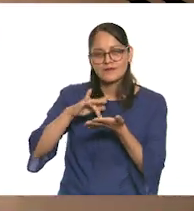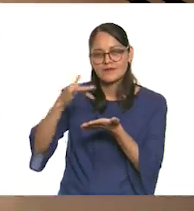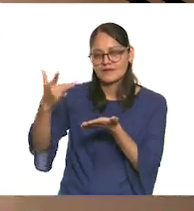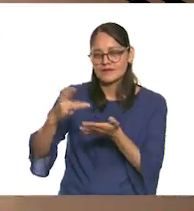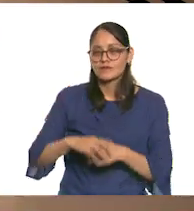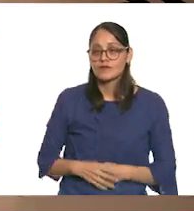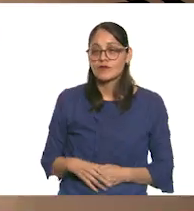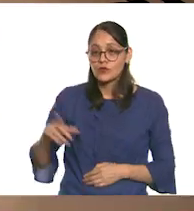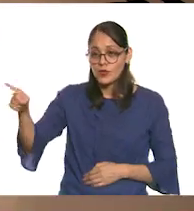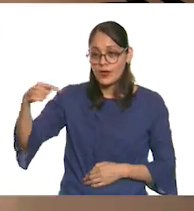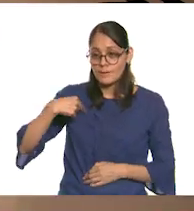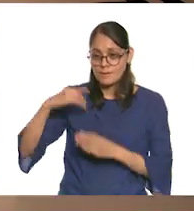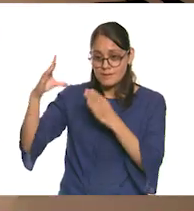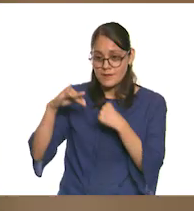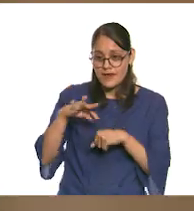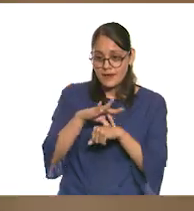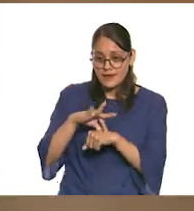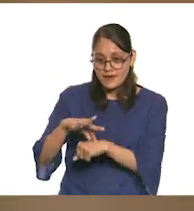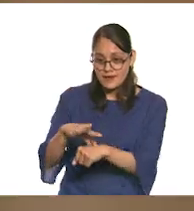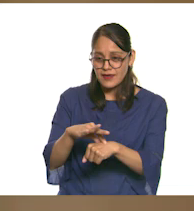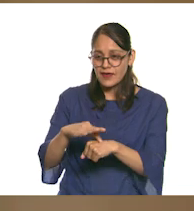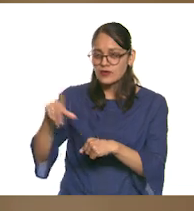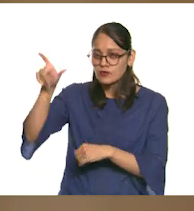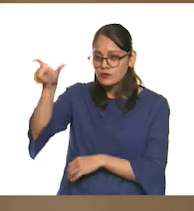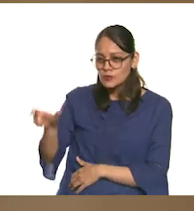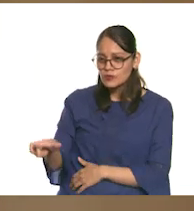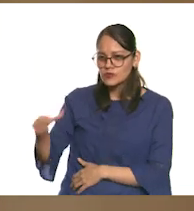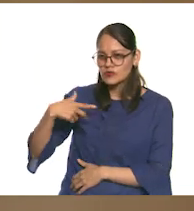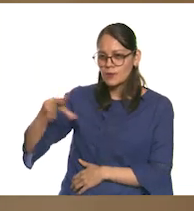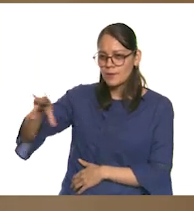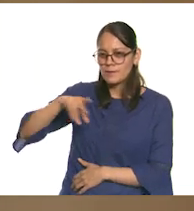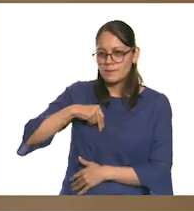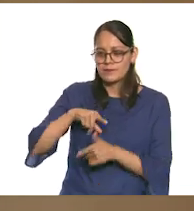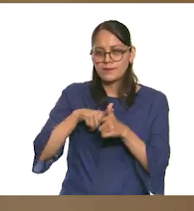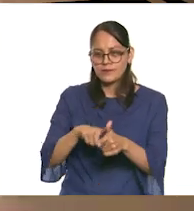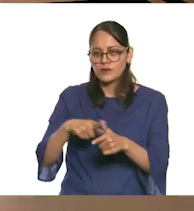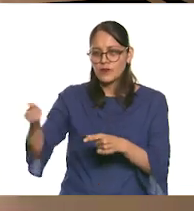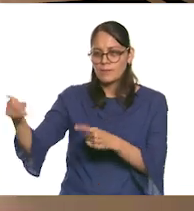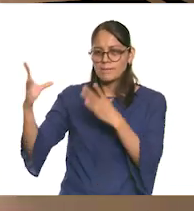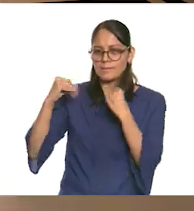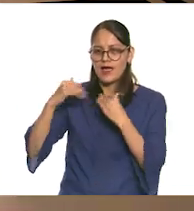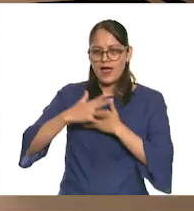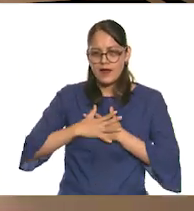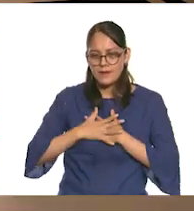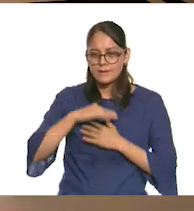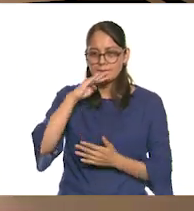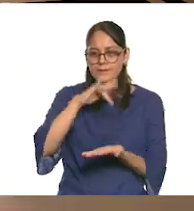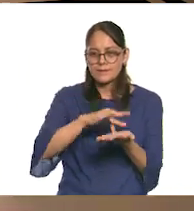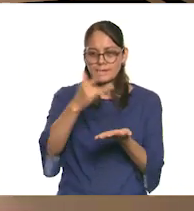mi ejemplo a seguir y cultivar en mí tanto amor. Gracias, mamá.